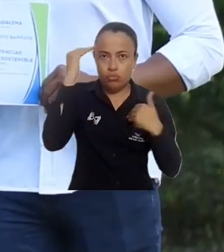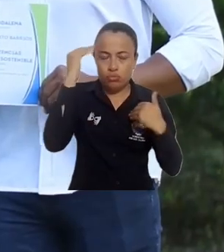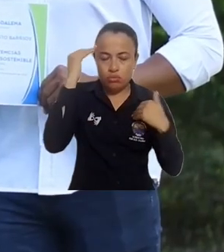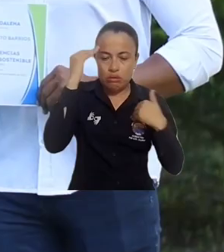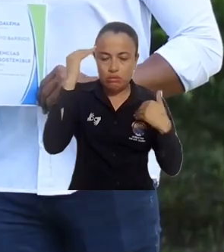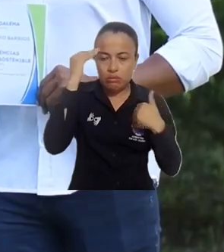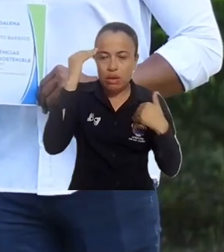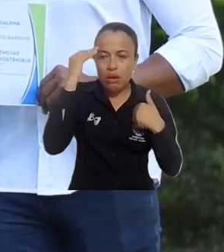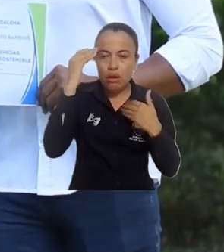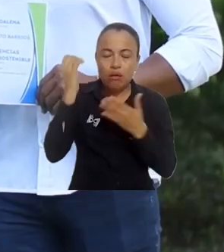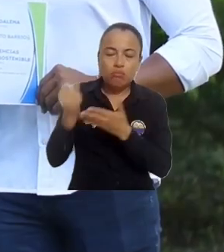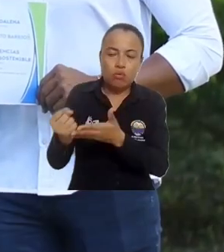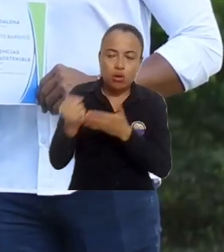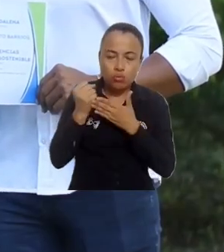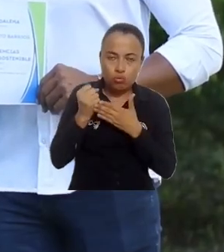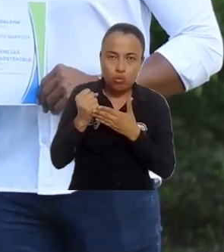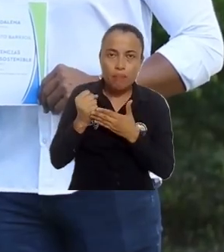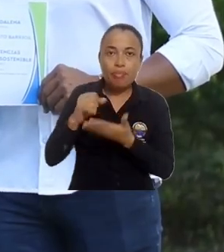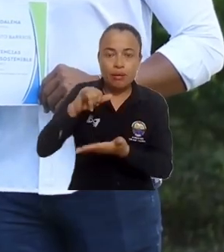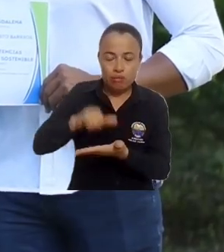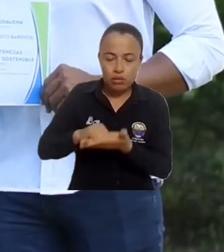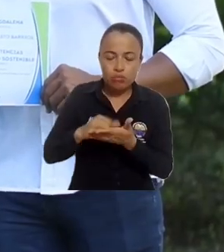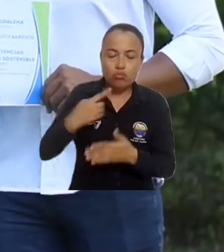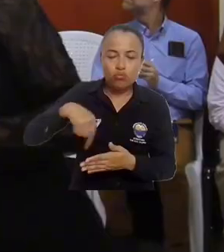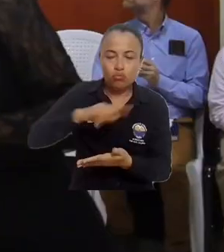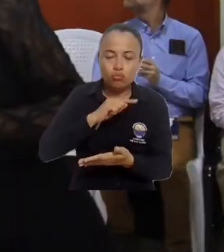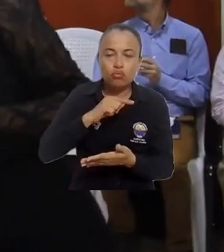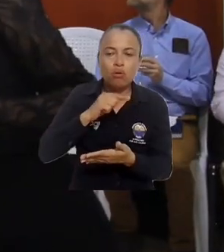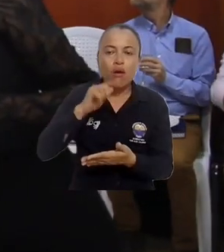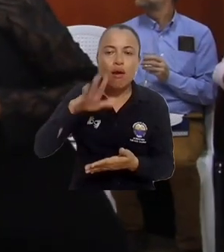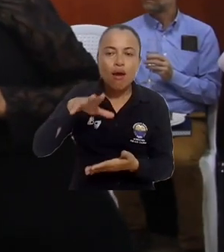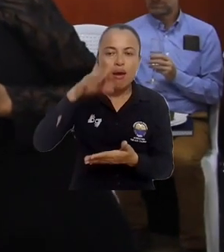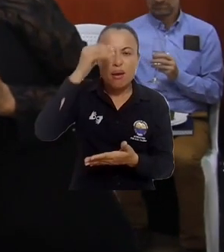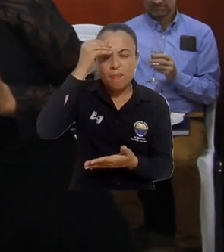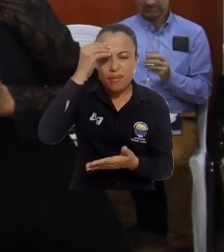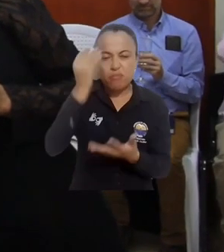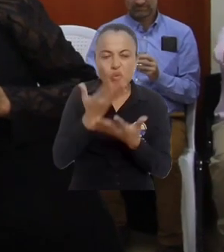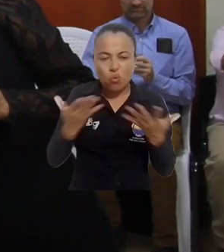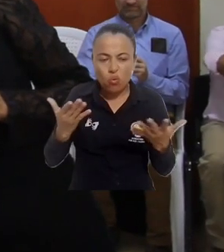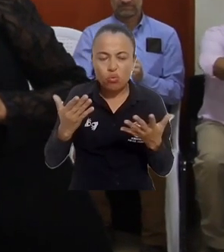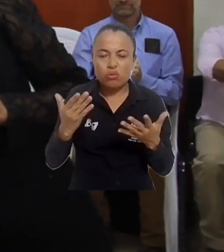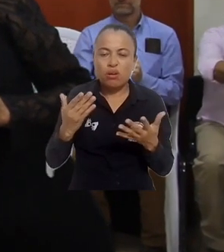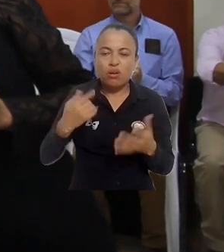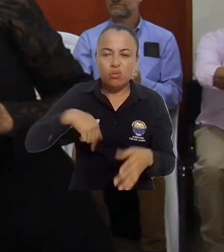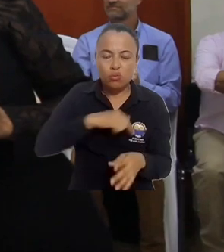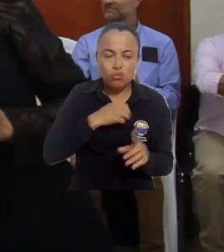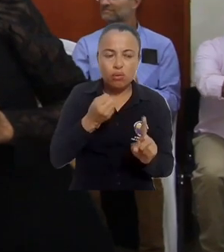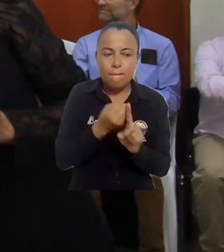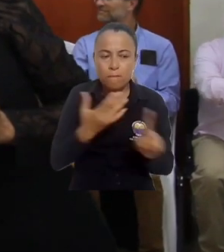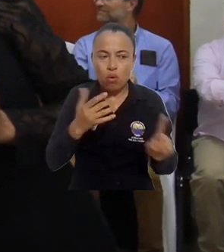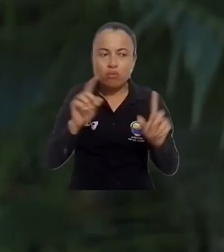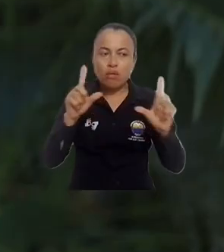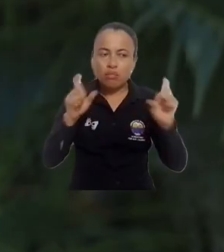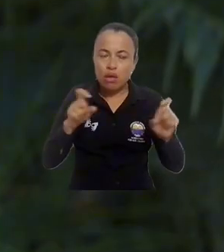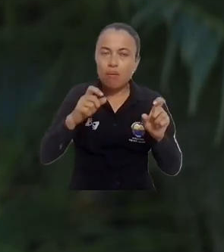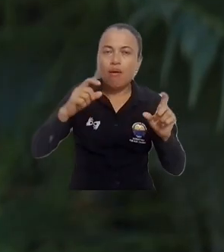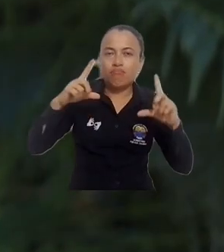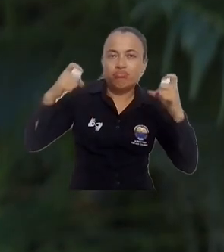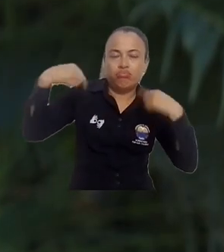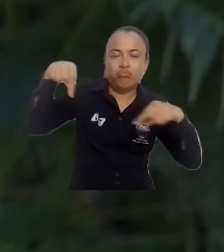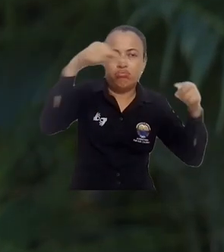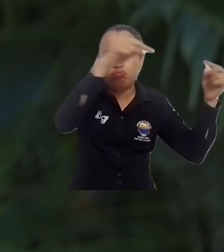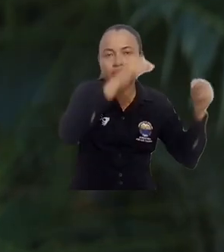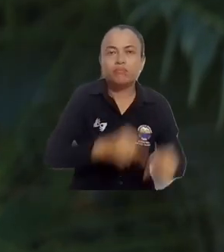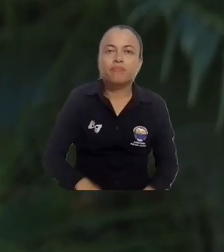solamente eso, sino que a través de este diplomado nosotros hemos adquirido un conocimiento el cual nos ha llevado a